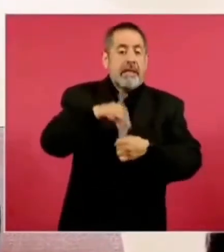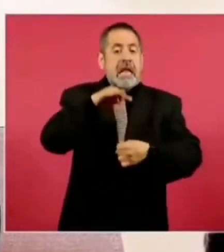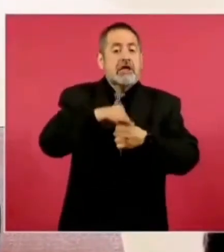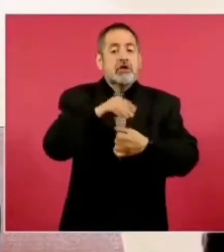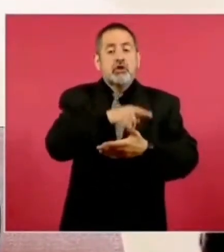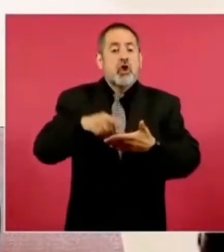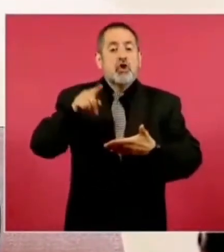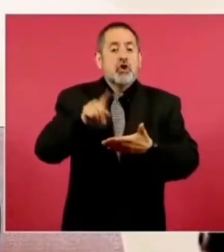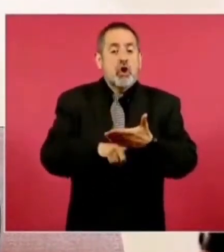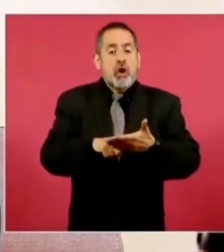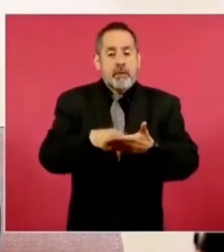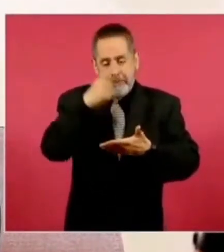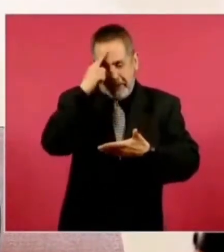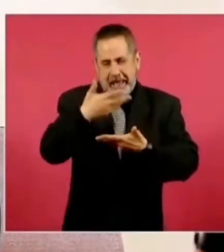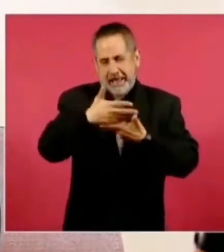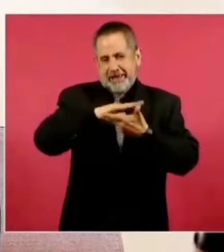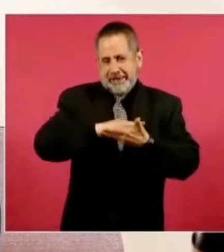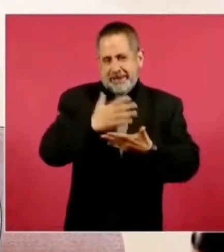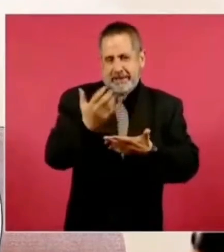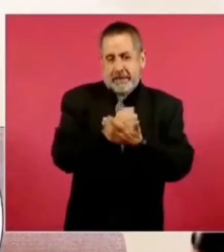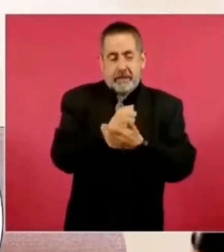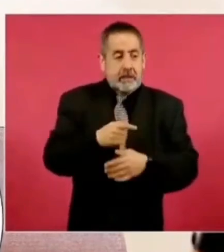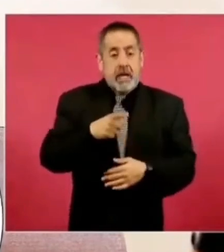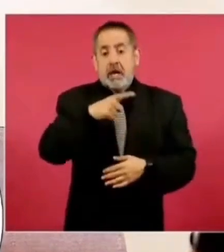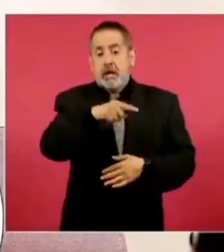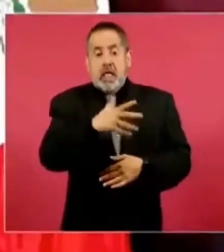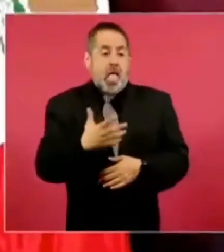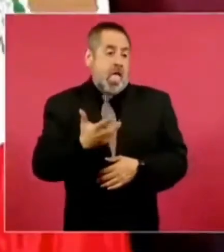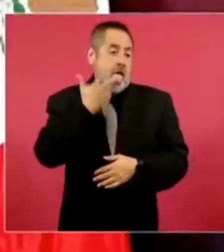y se envuelven en esa bandera.